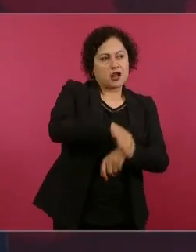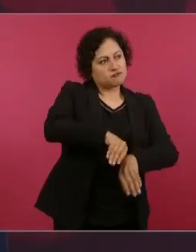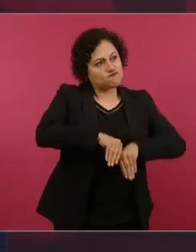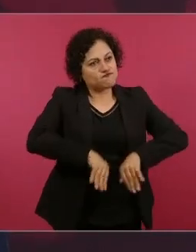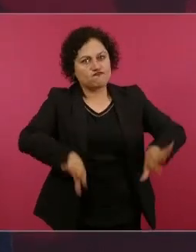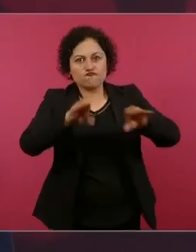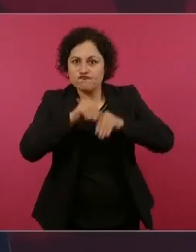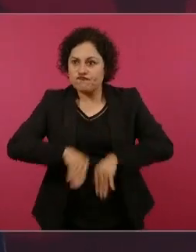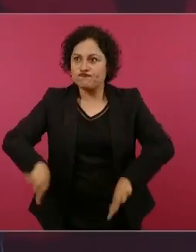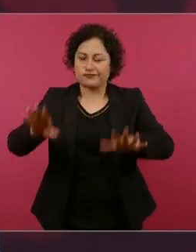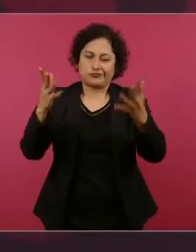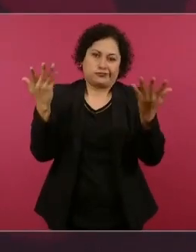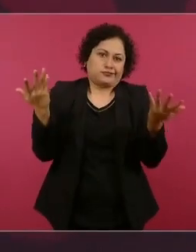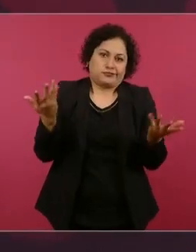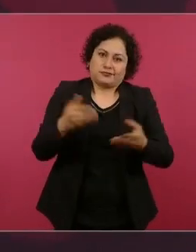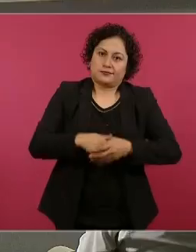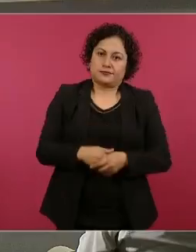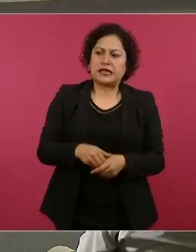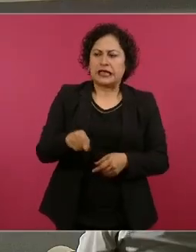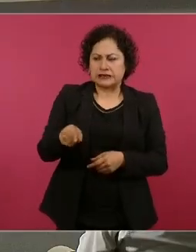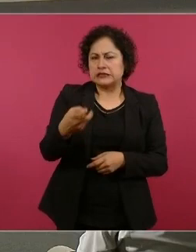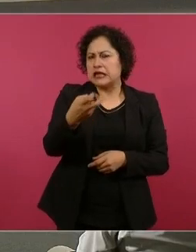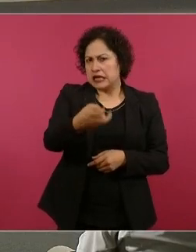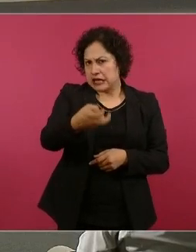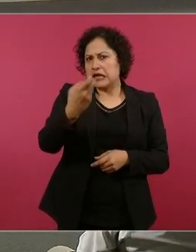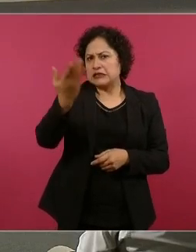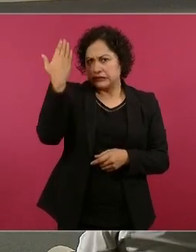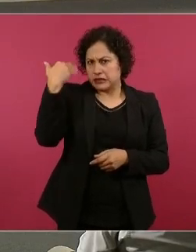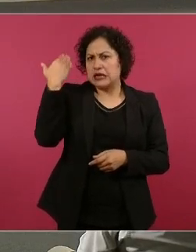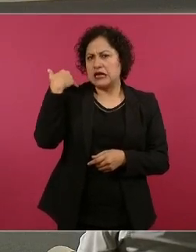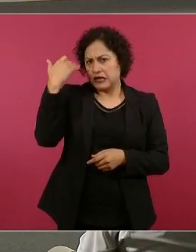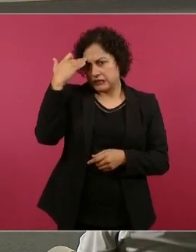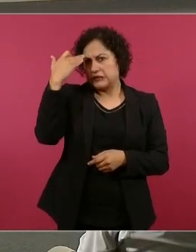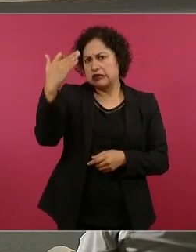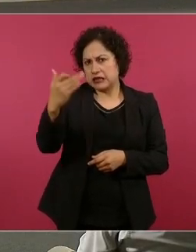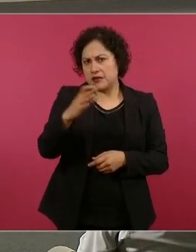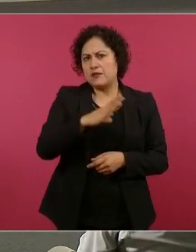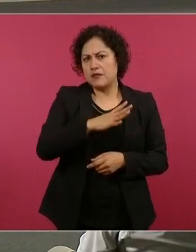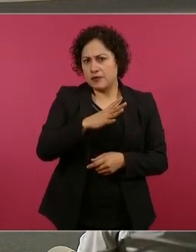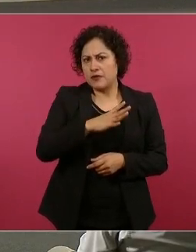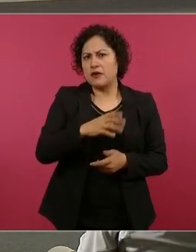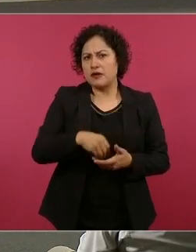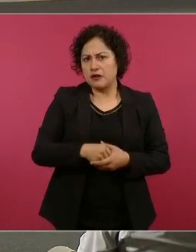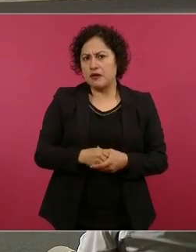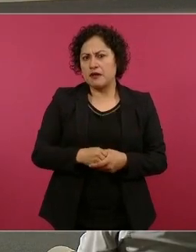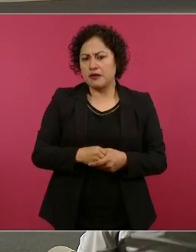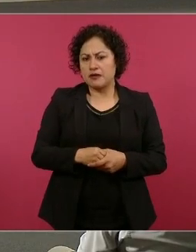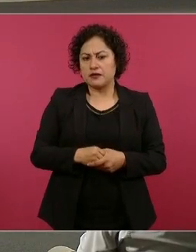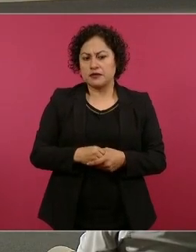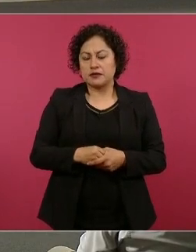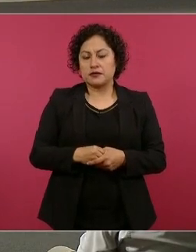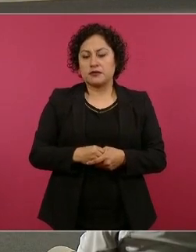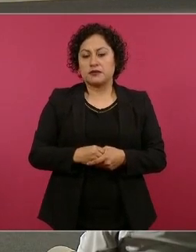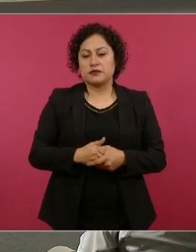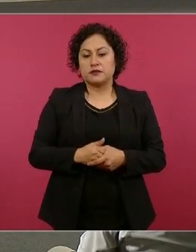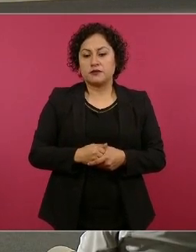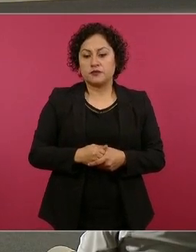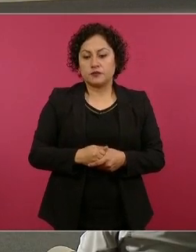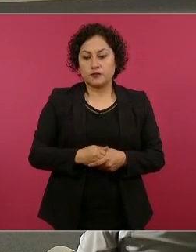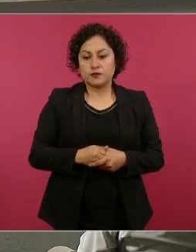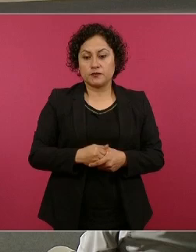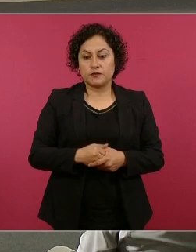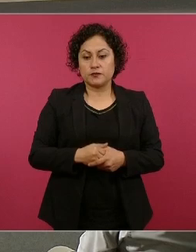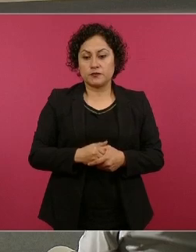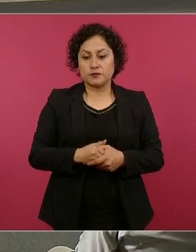Sí, esto ya tiene tiempo. A ver, regresa. Pero miren, miren. ¿Se acuerdan a la semana y lo vuelven a su médico? Tres veces a la